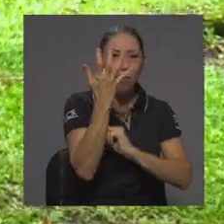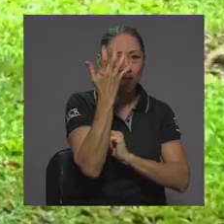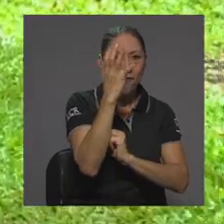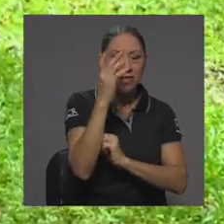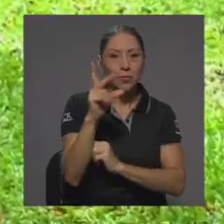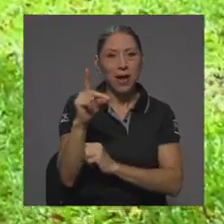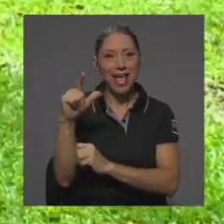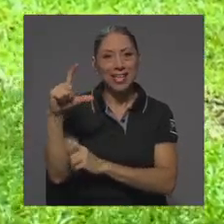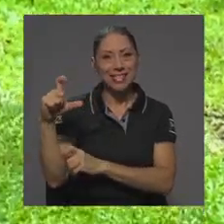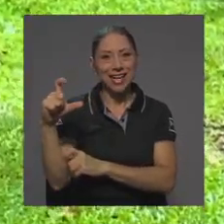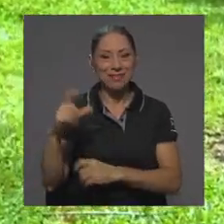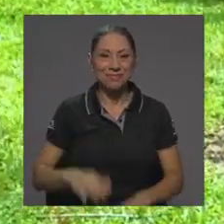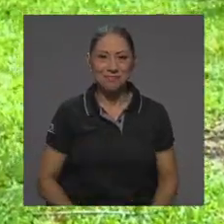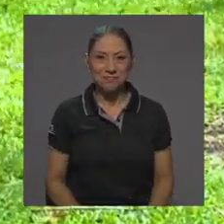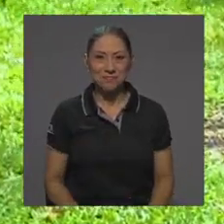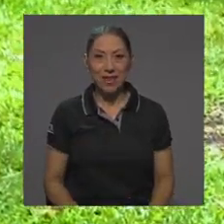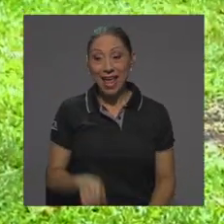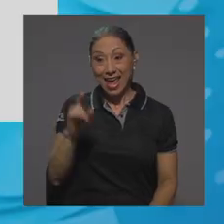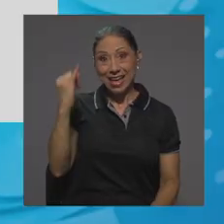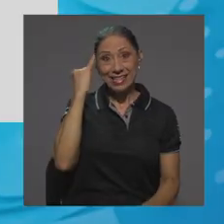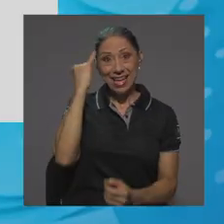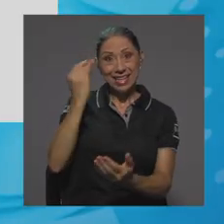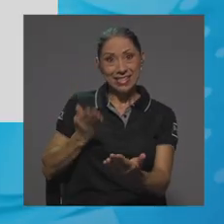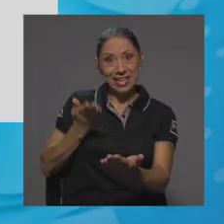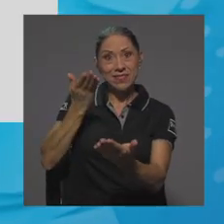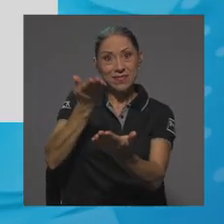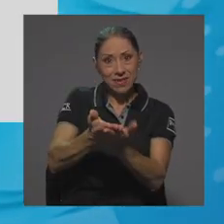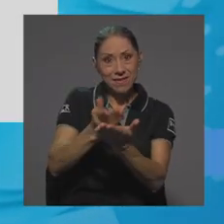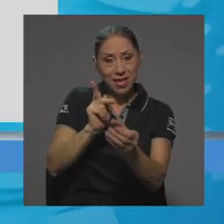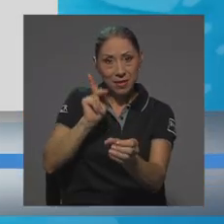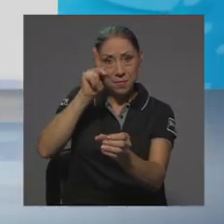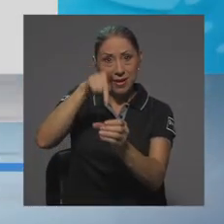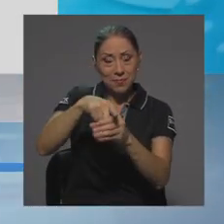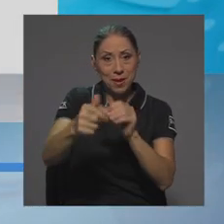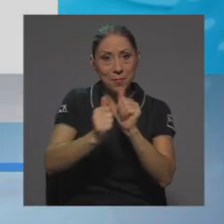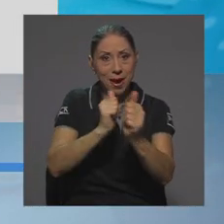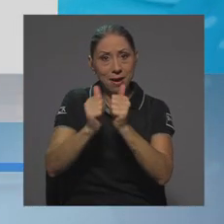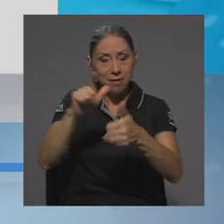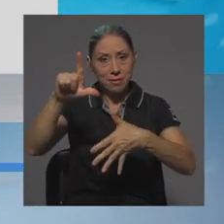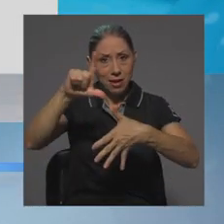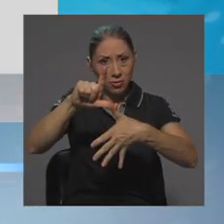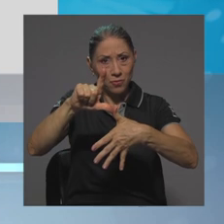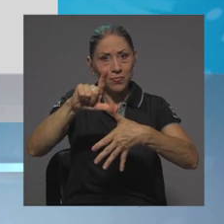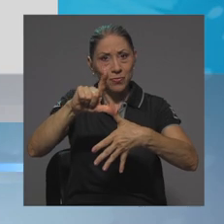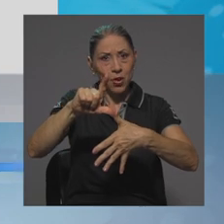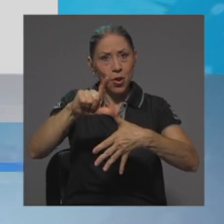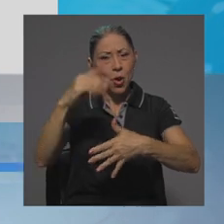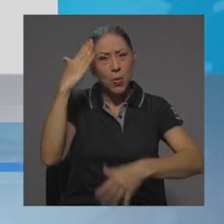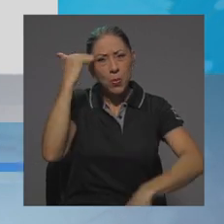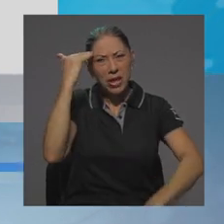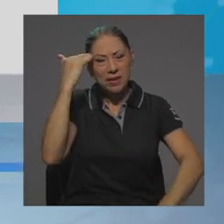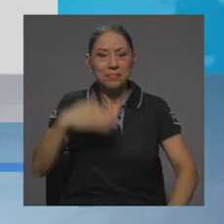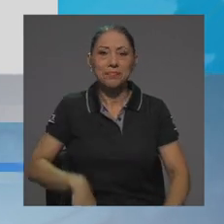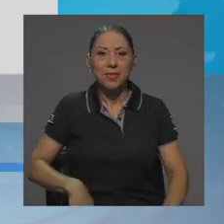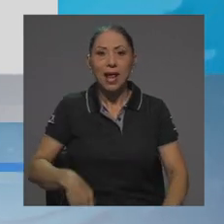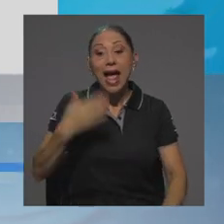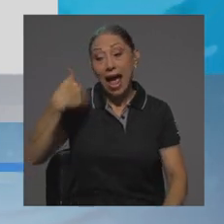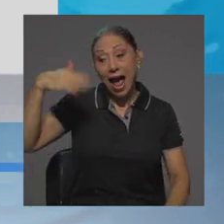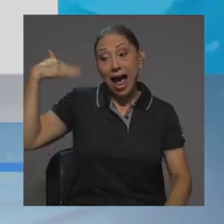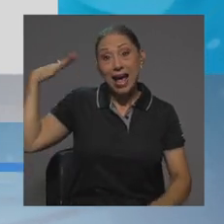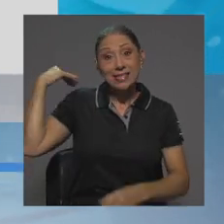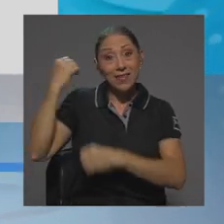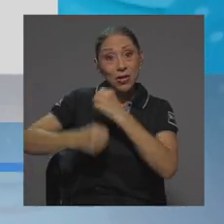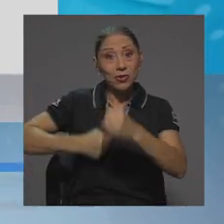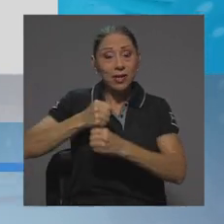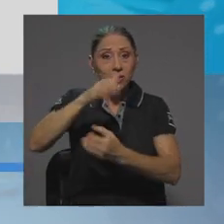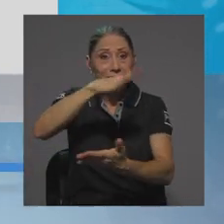e Instagram. La iniciativa de participar en el Maratón Latinoamericano surge porque desde hace varios años